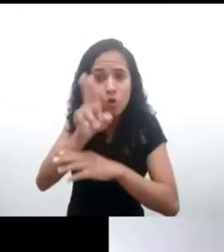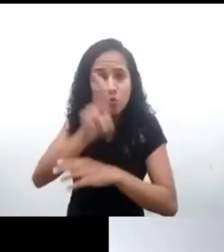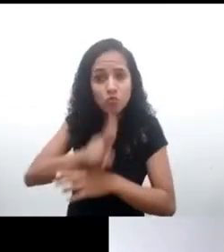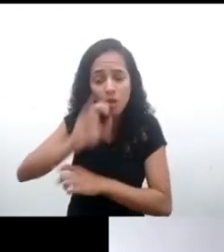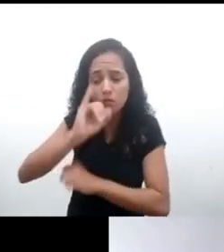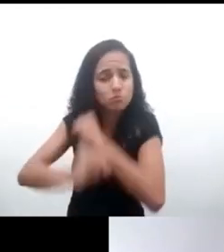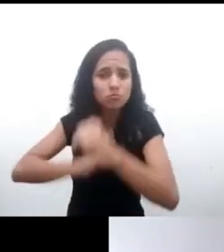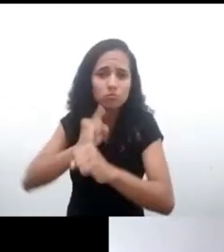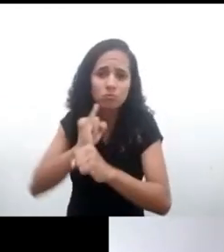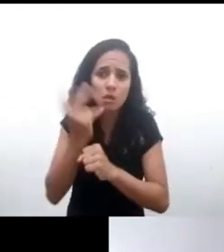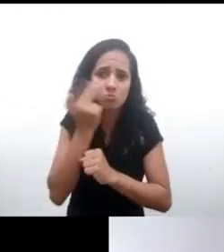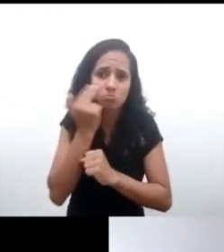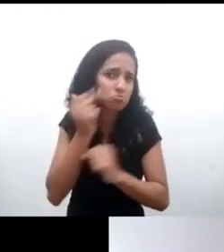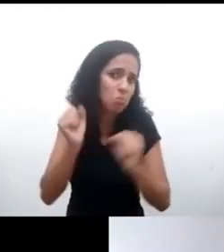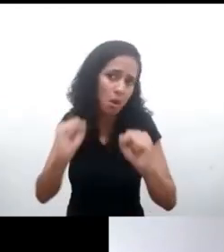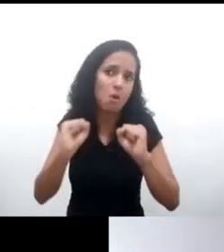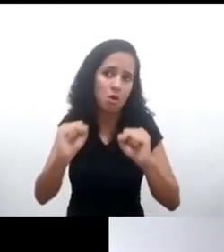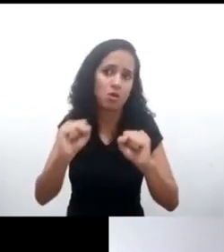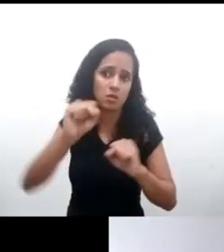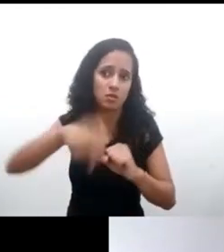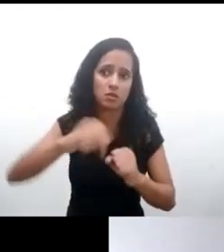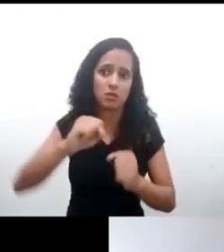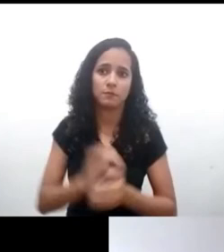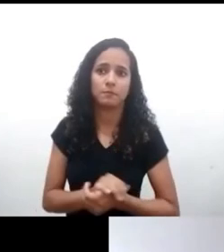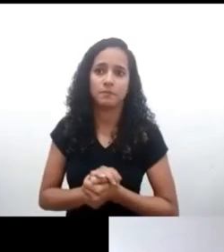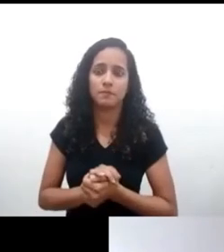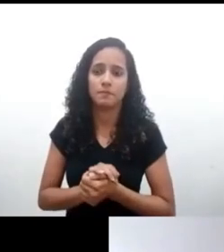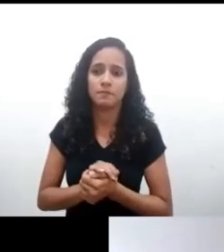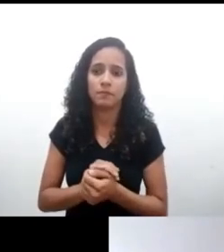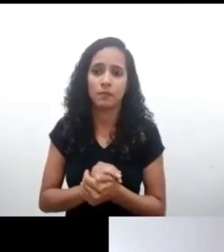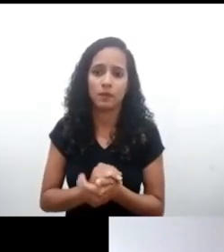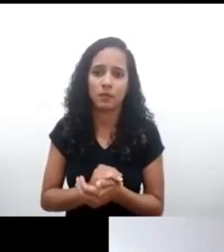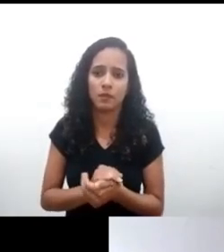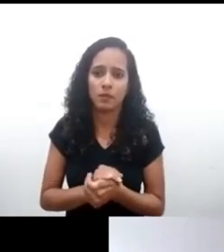este derecho a estar en este universo digital. De esta manera...